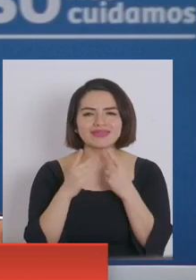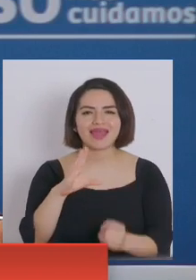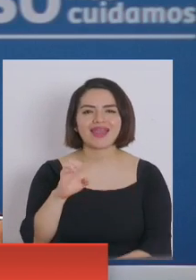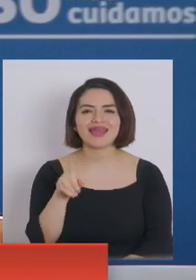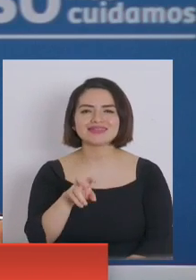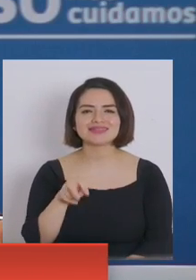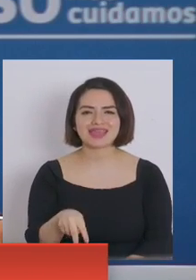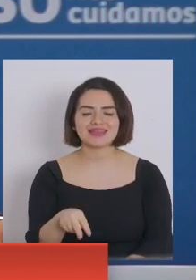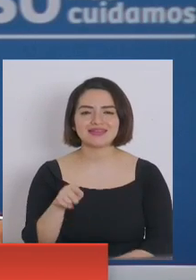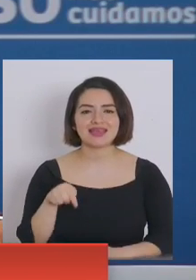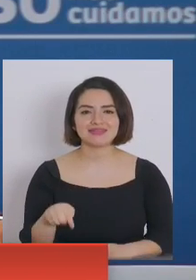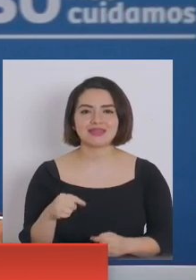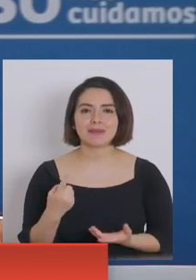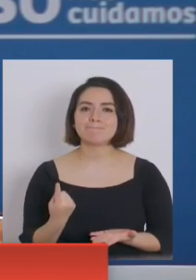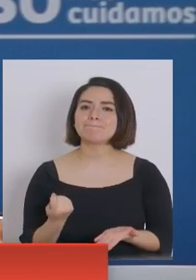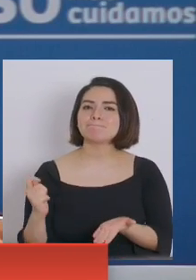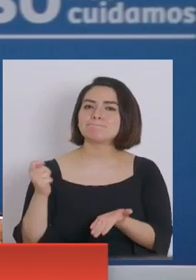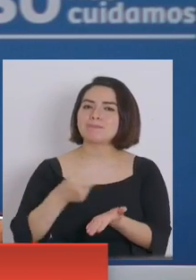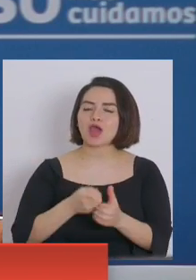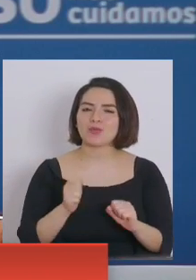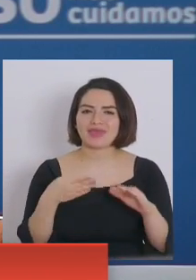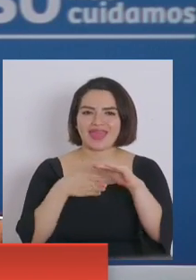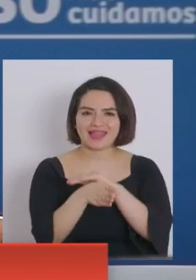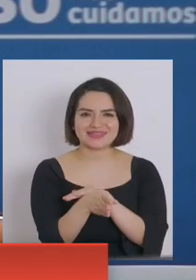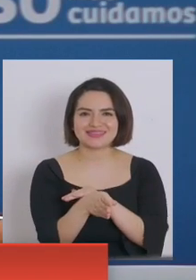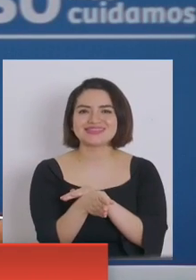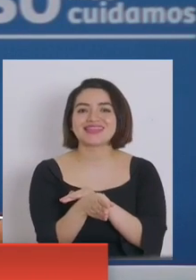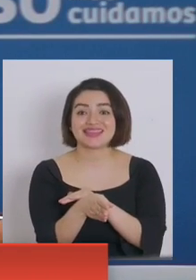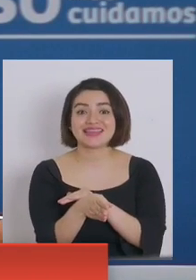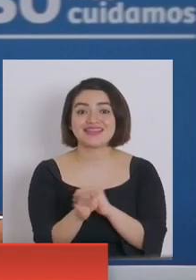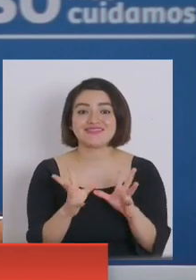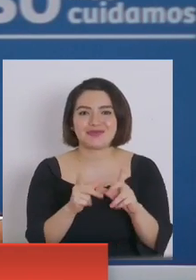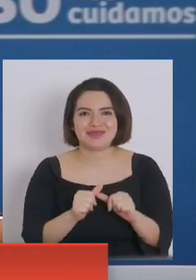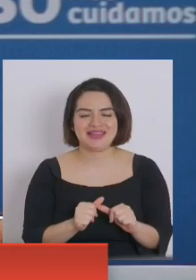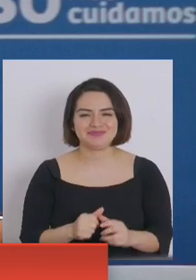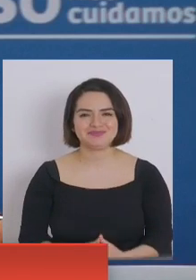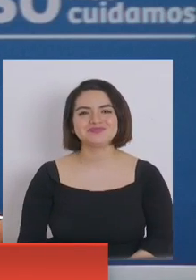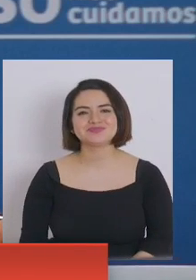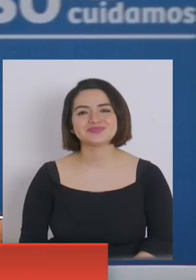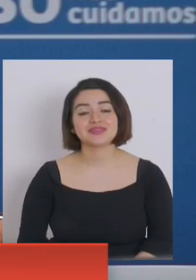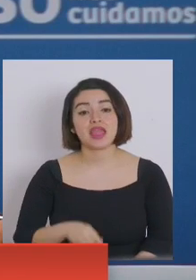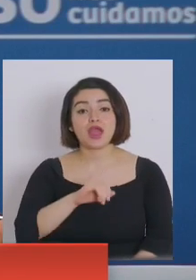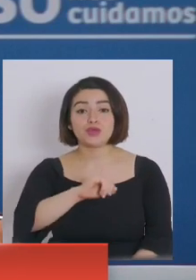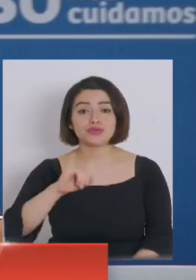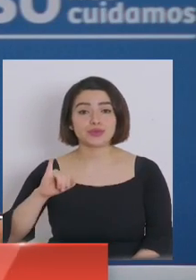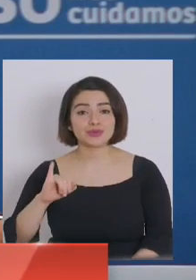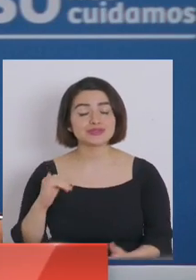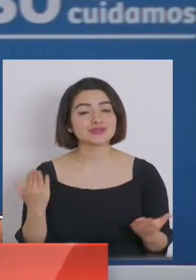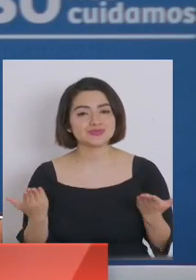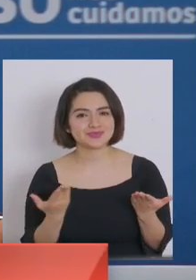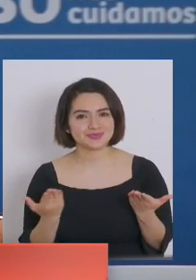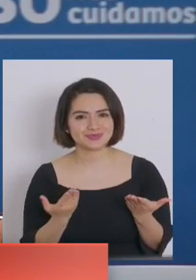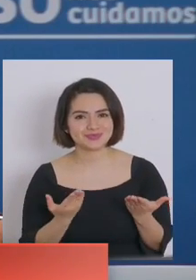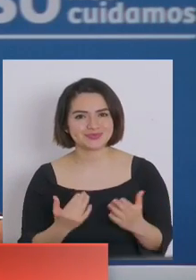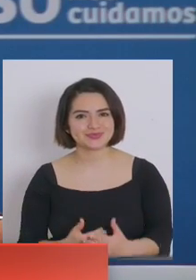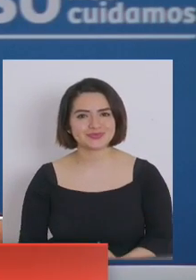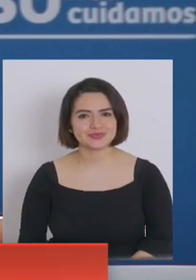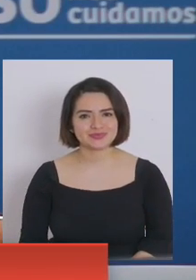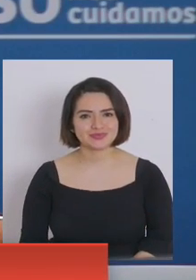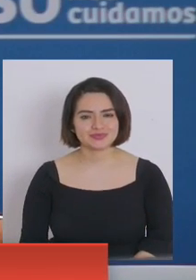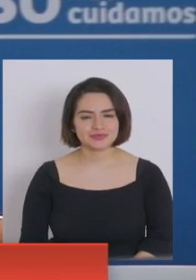y en este pago al cual pueden acceder las familias. A continuación, vamos a pasar a